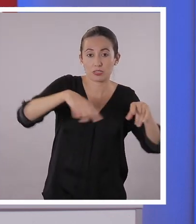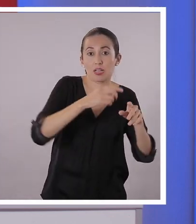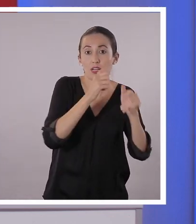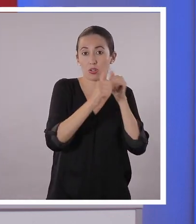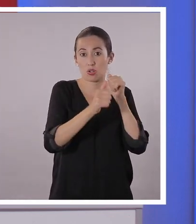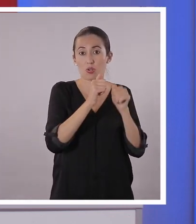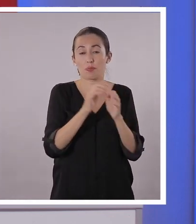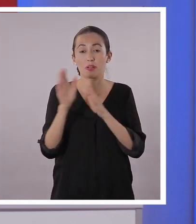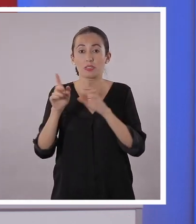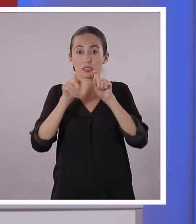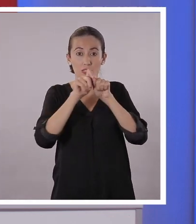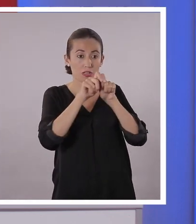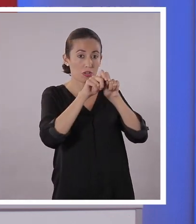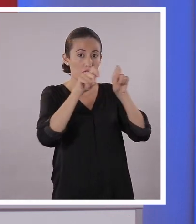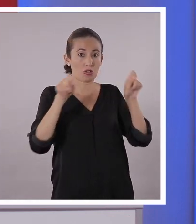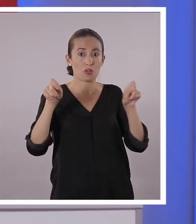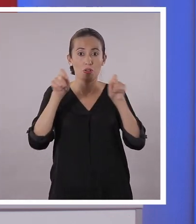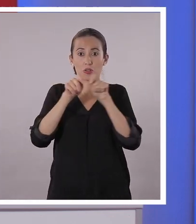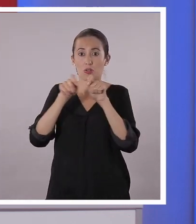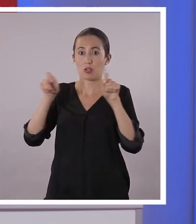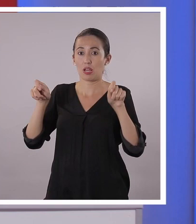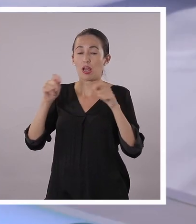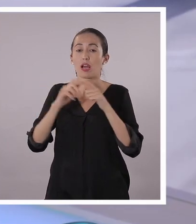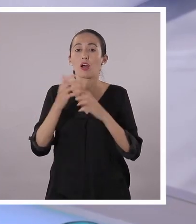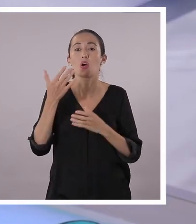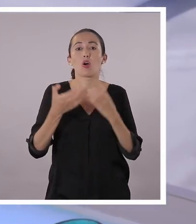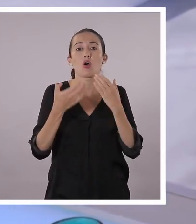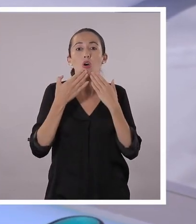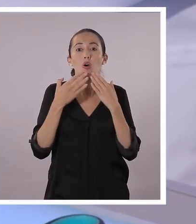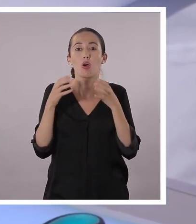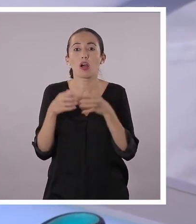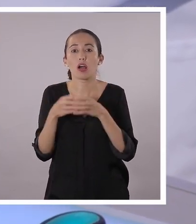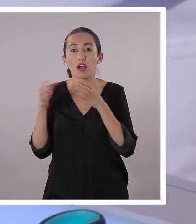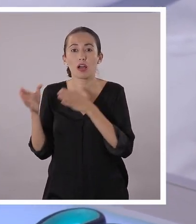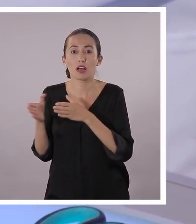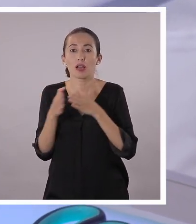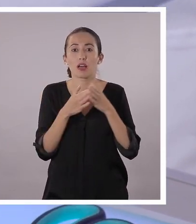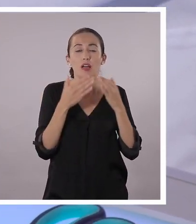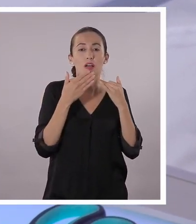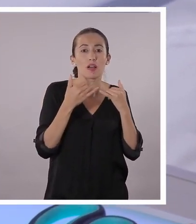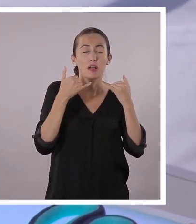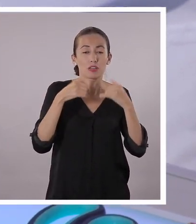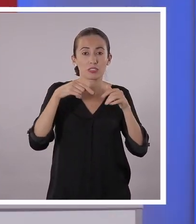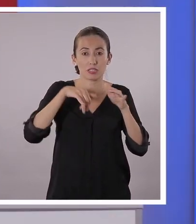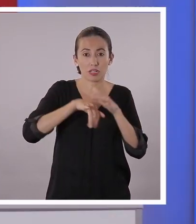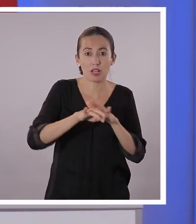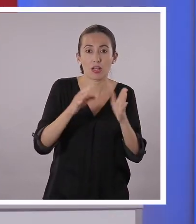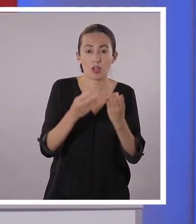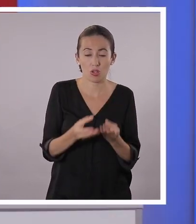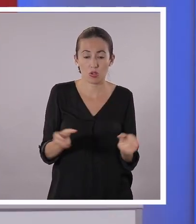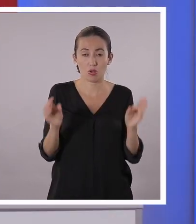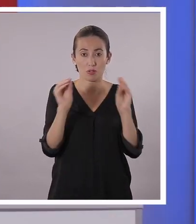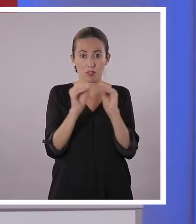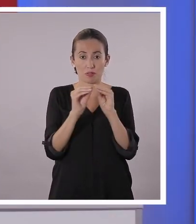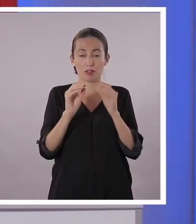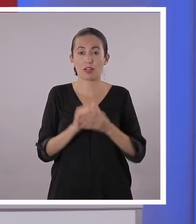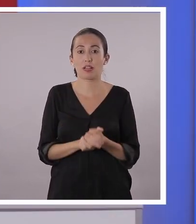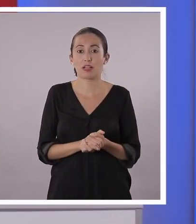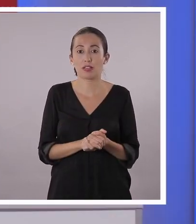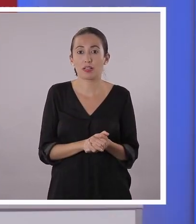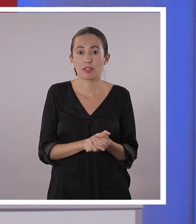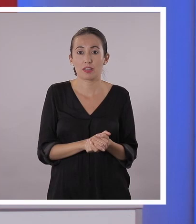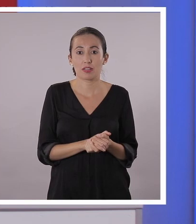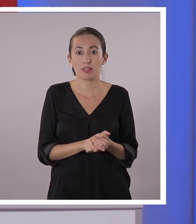medir nuestro celular. Ustedes en su casa también pueden hacerlo. Y calcular el tamaño, el tamaño para doblar la